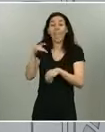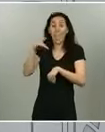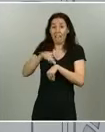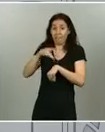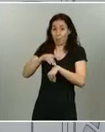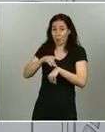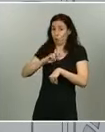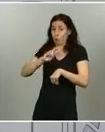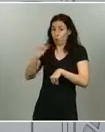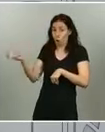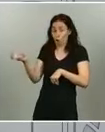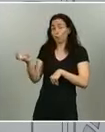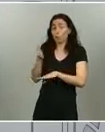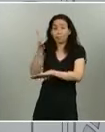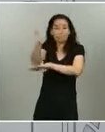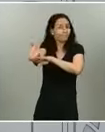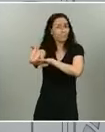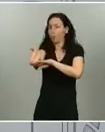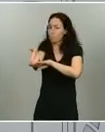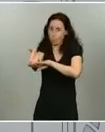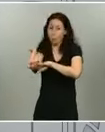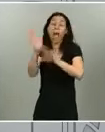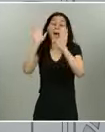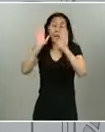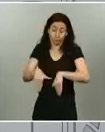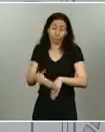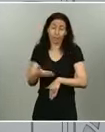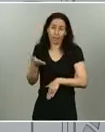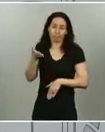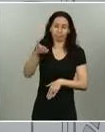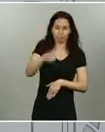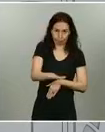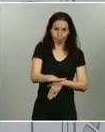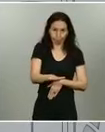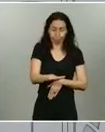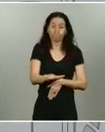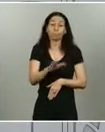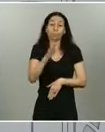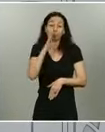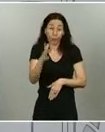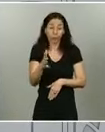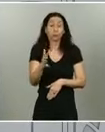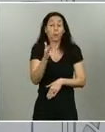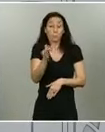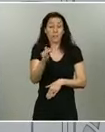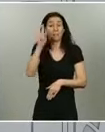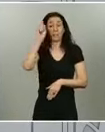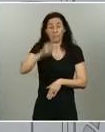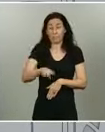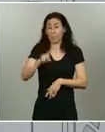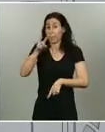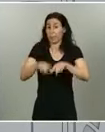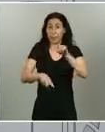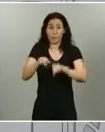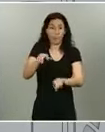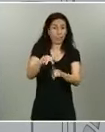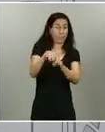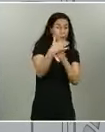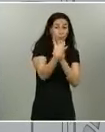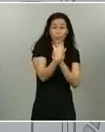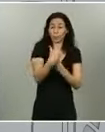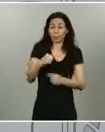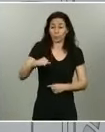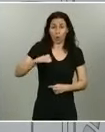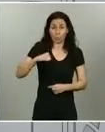testigos también de algunas situaciones muy complicadas que se han vivido en algunos centros concretos sociosanitarios y que, obviamente,